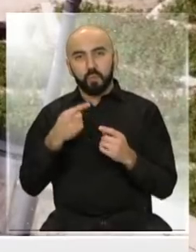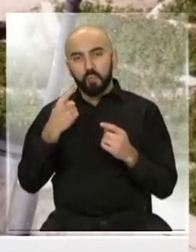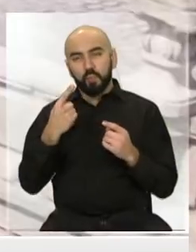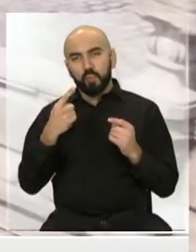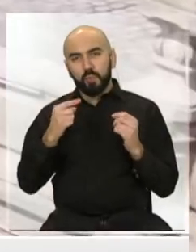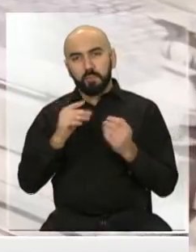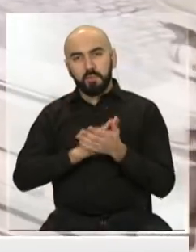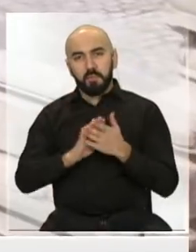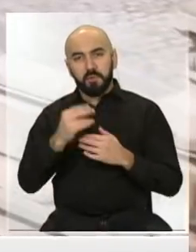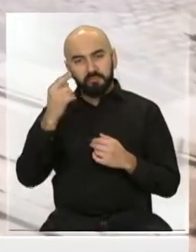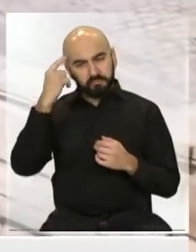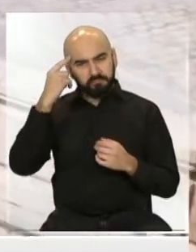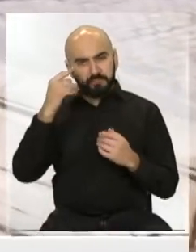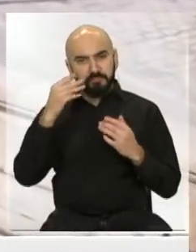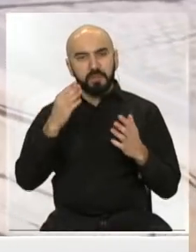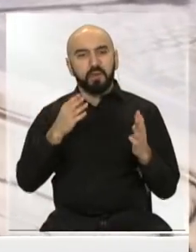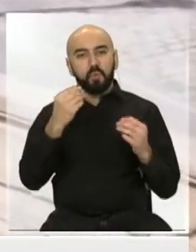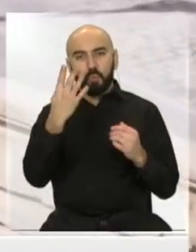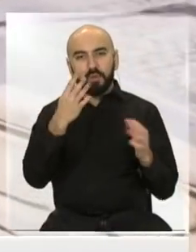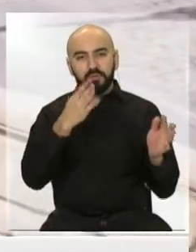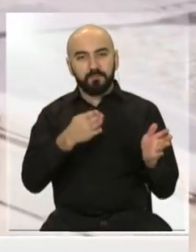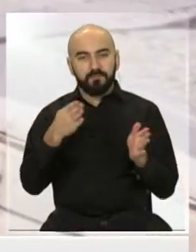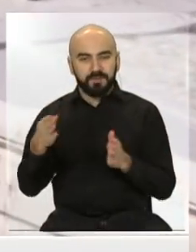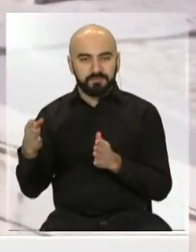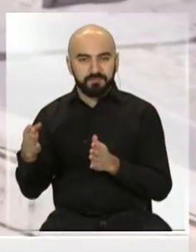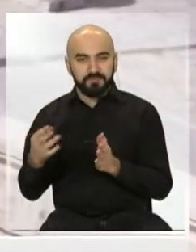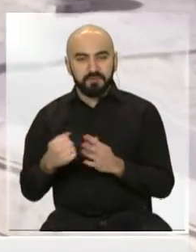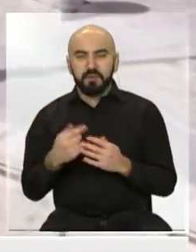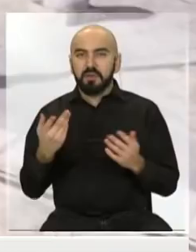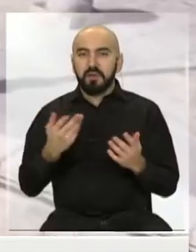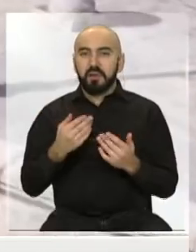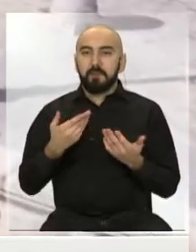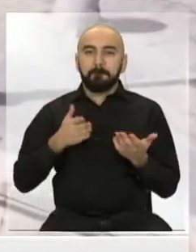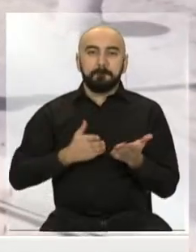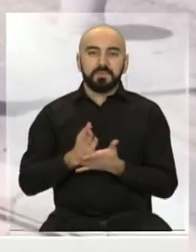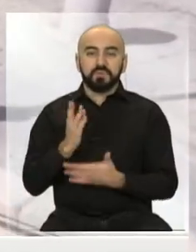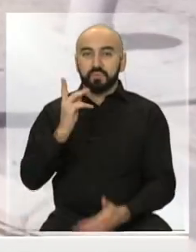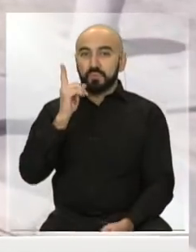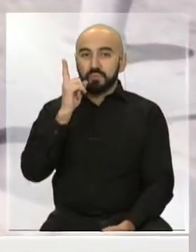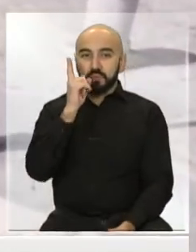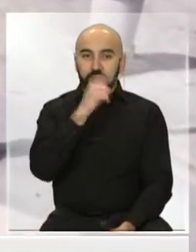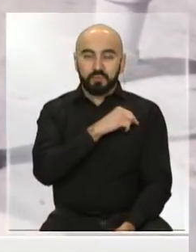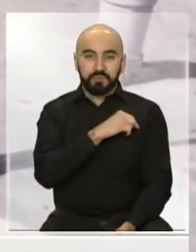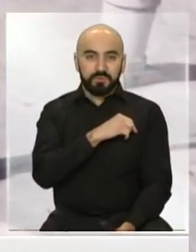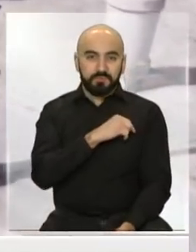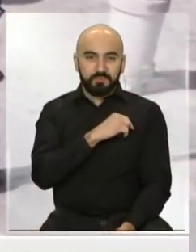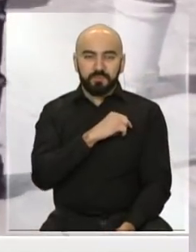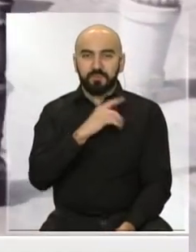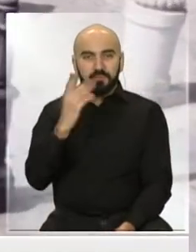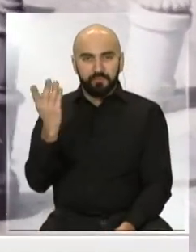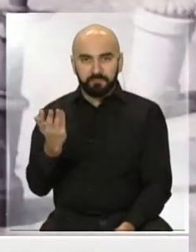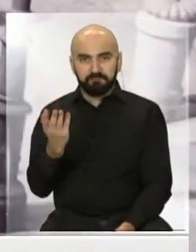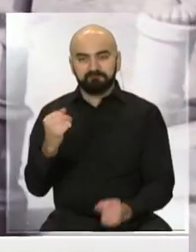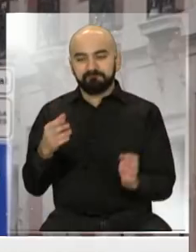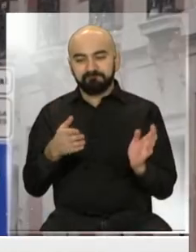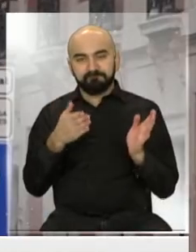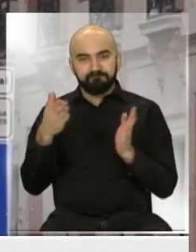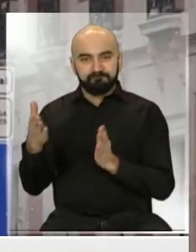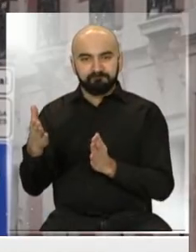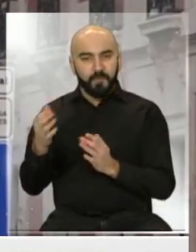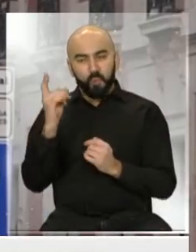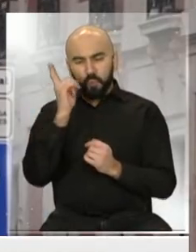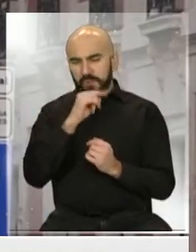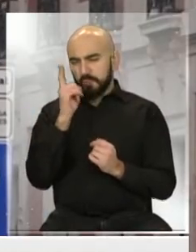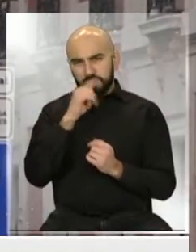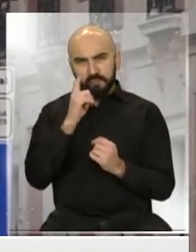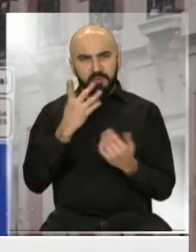a estas cuatro fases, ¿verdad?, cómo comenzarían el último en esta gran fase, va a ser, obviamente, que las escuelas.